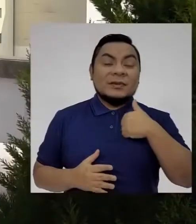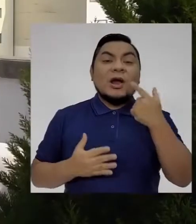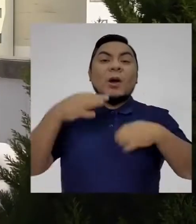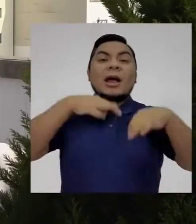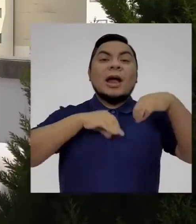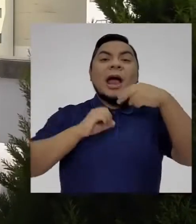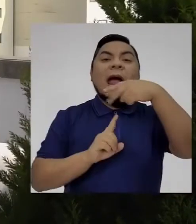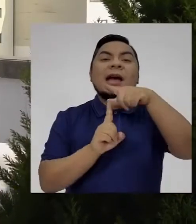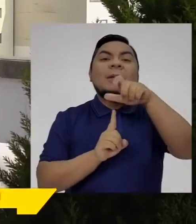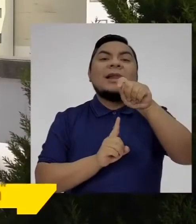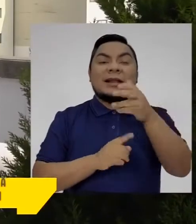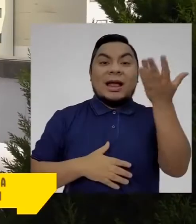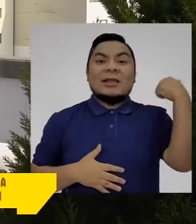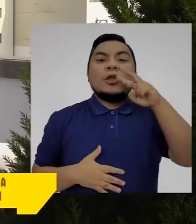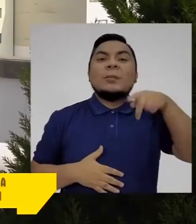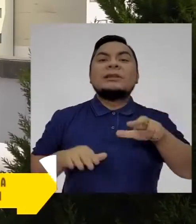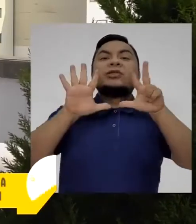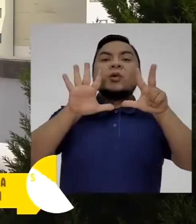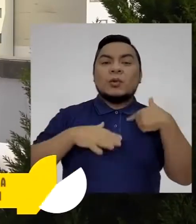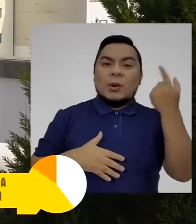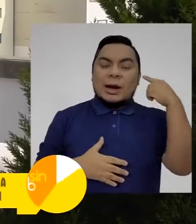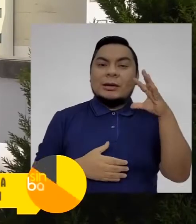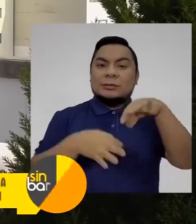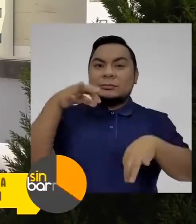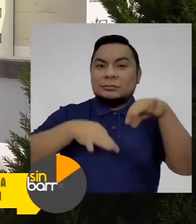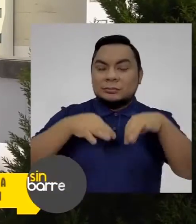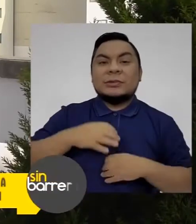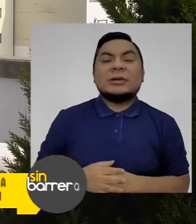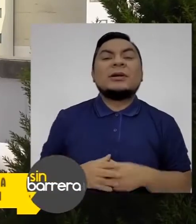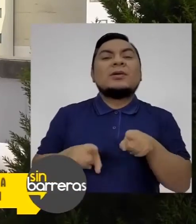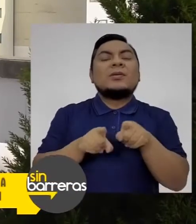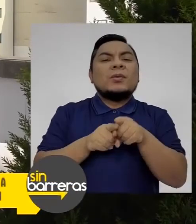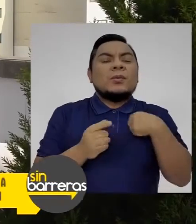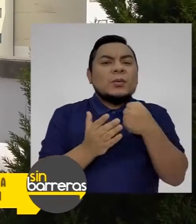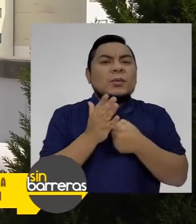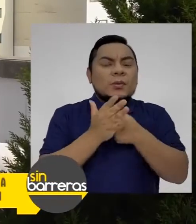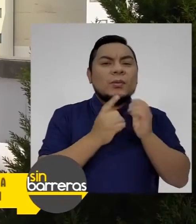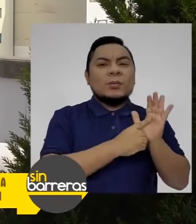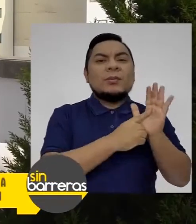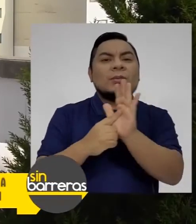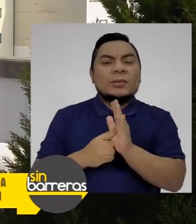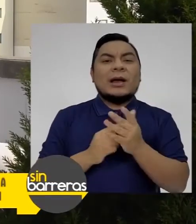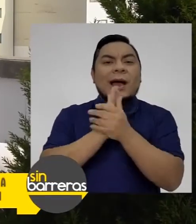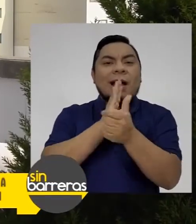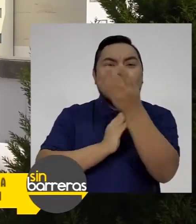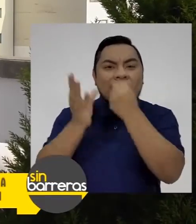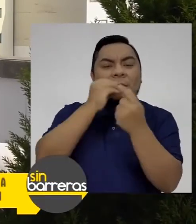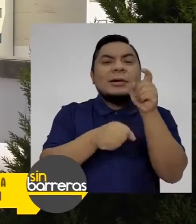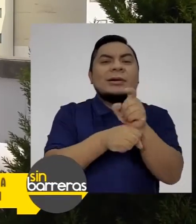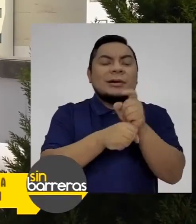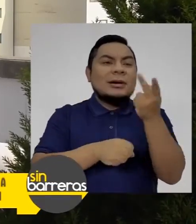Yo entré a Jambres desde 2018, hice un casting, gracias a mi gran